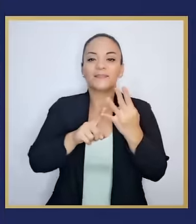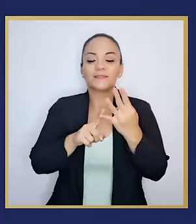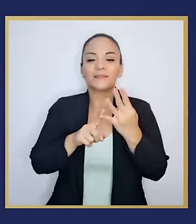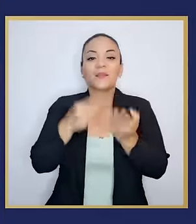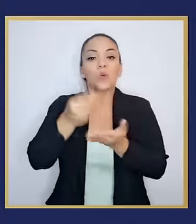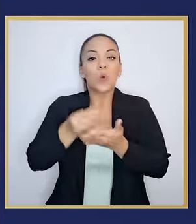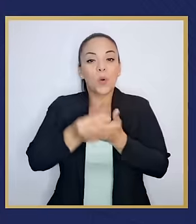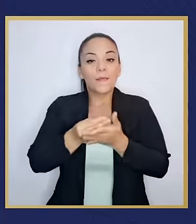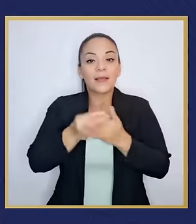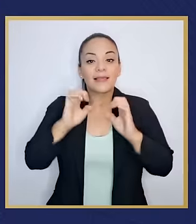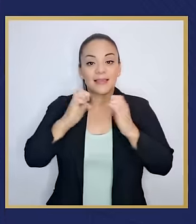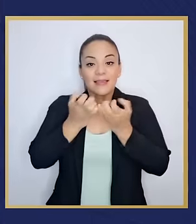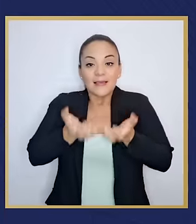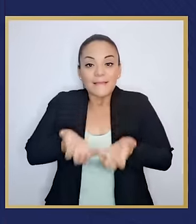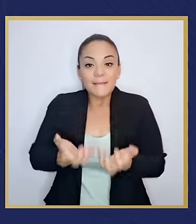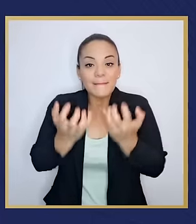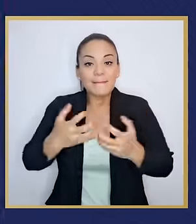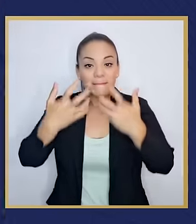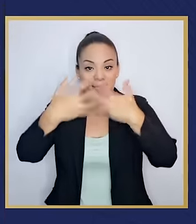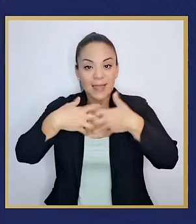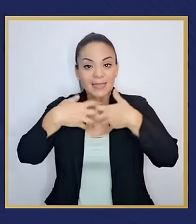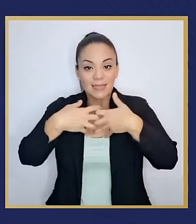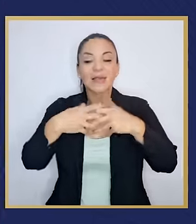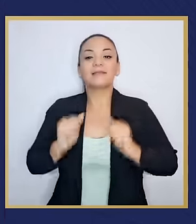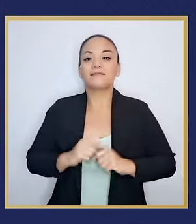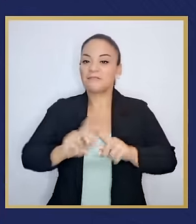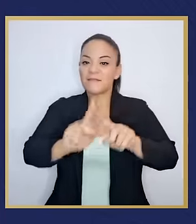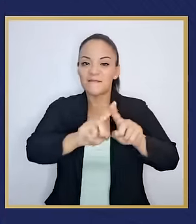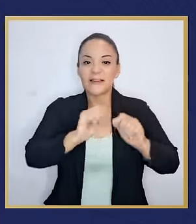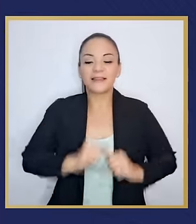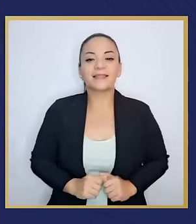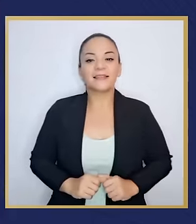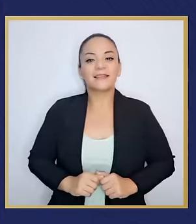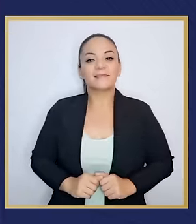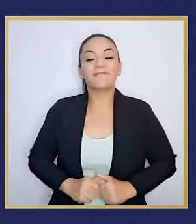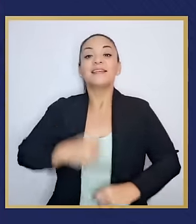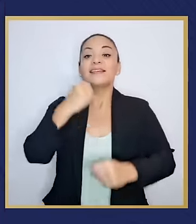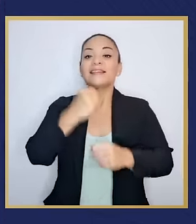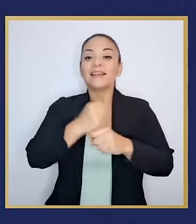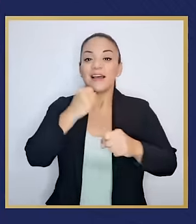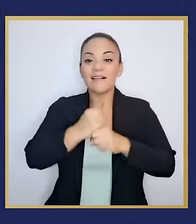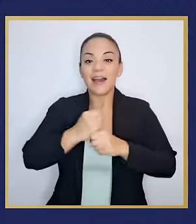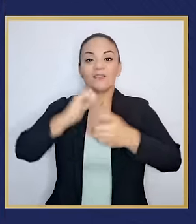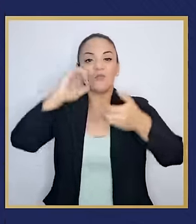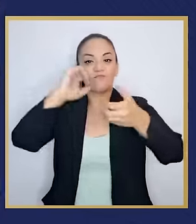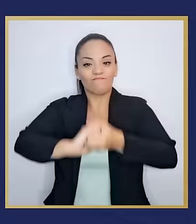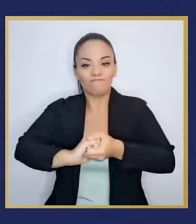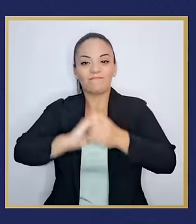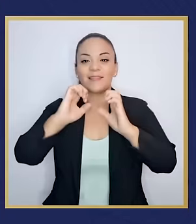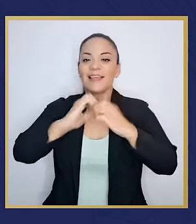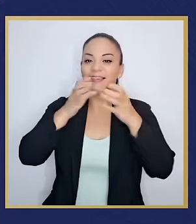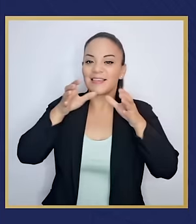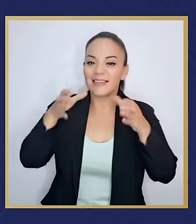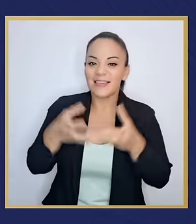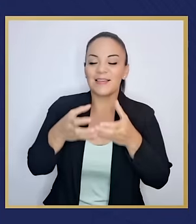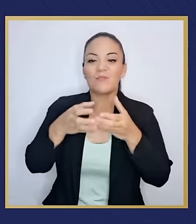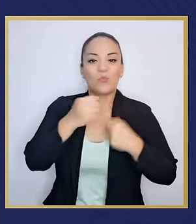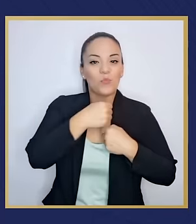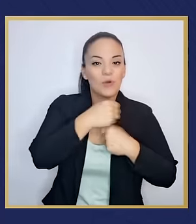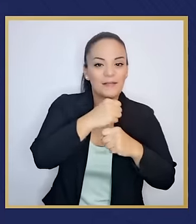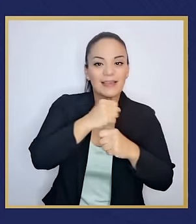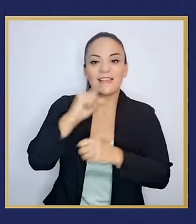la compra de equipo y maquinaria pesada de todo tipo, trabajando en conjunto, en equipo,